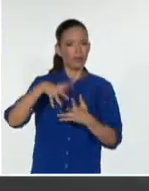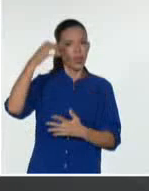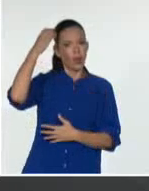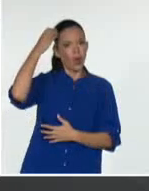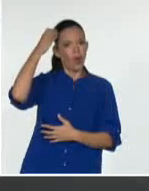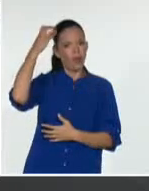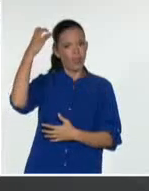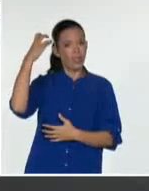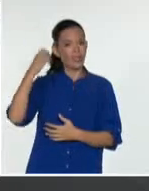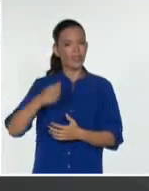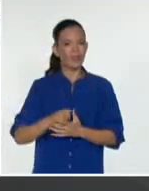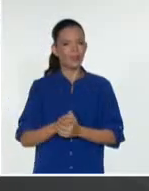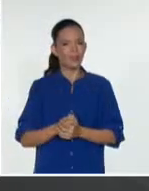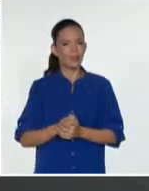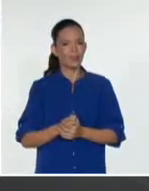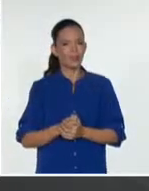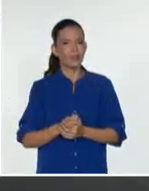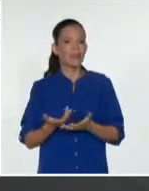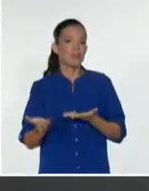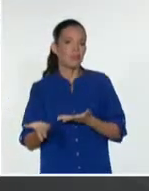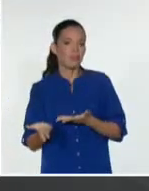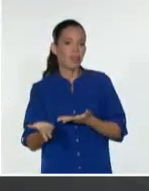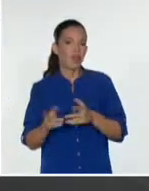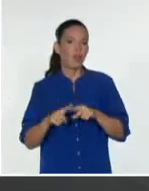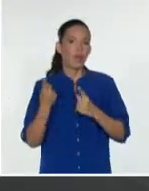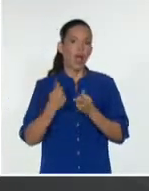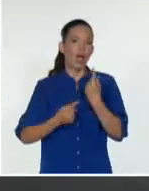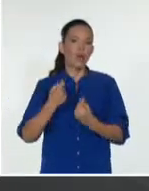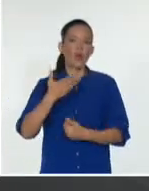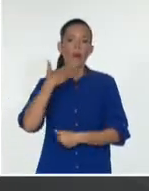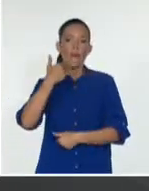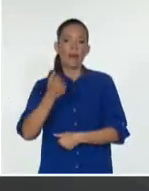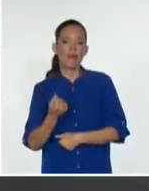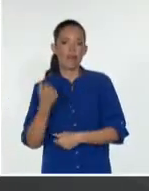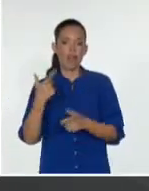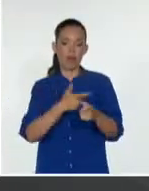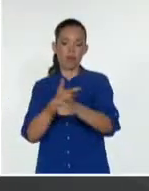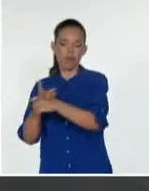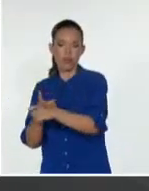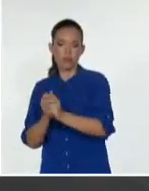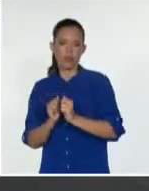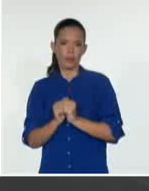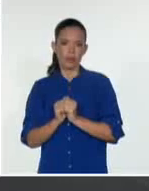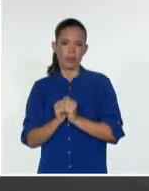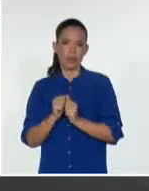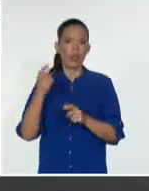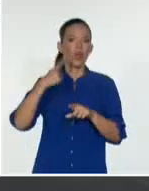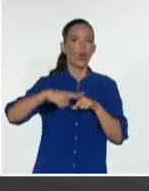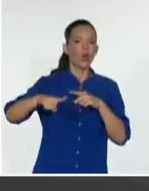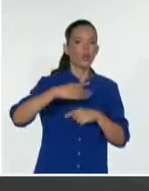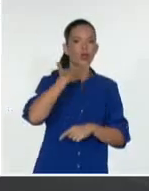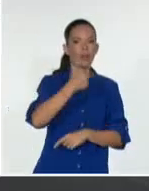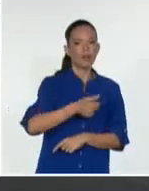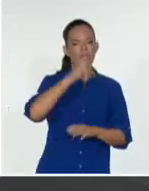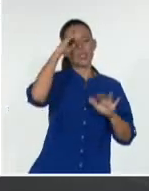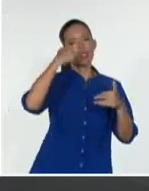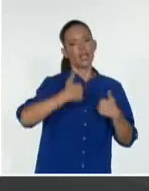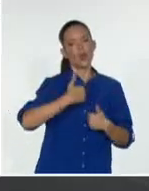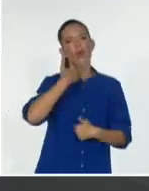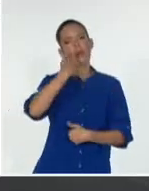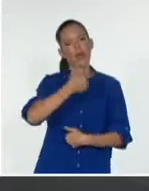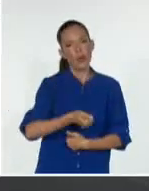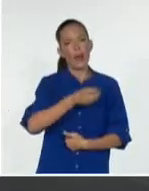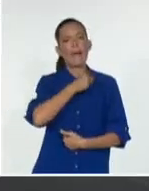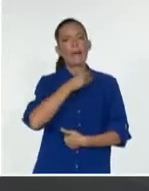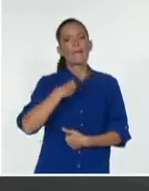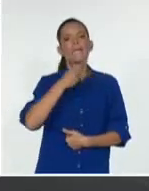que tener un sistema de salud más accesible a comunidades que no saben lo que es un médico, que la garantía de un retiro que permita una vejez